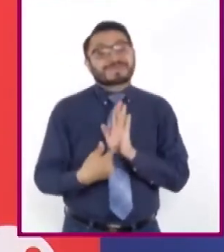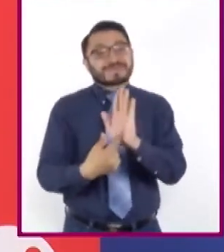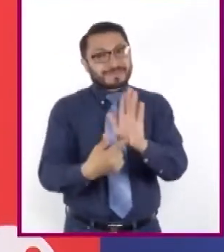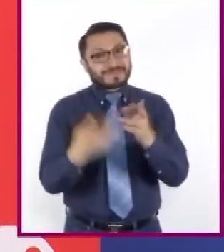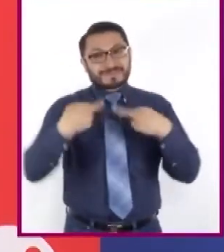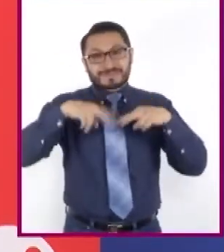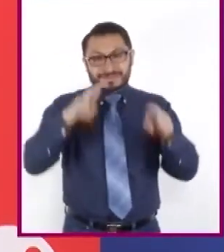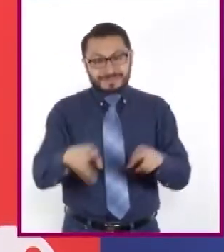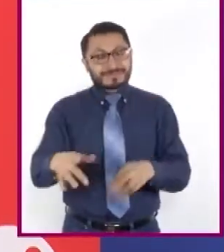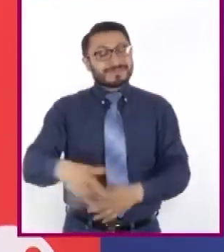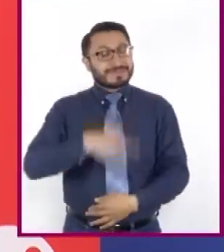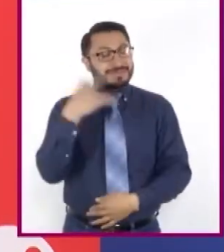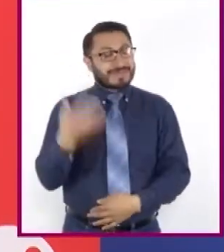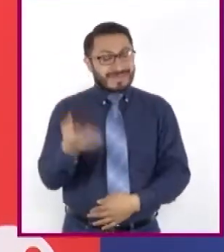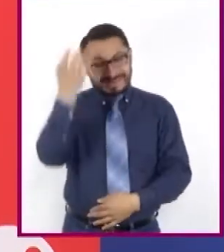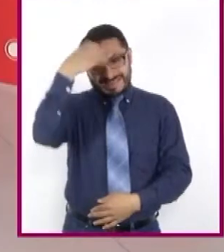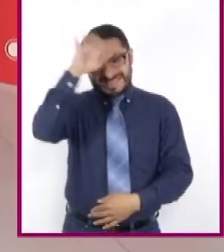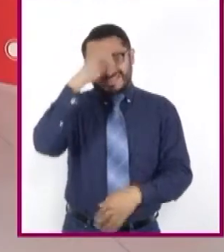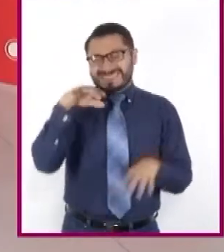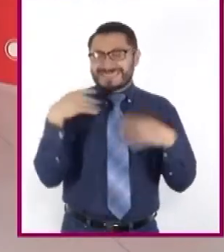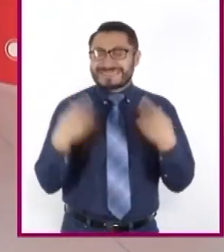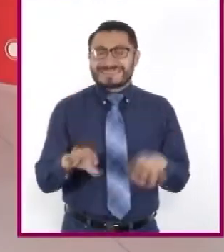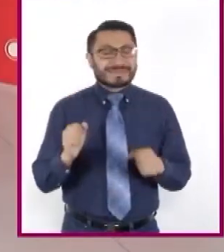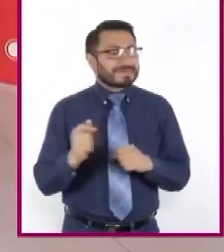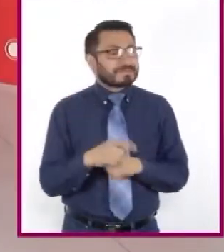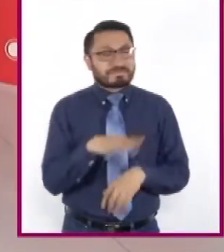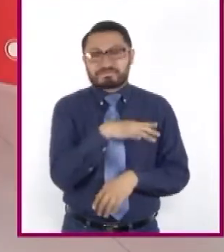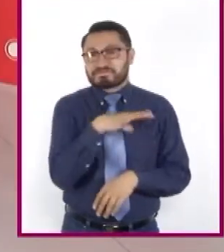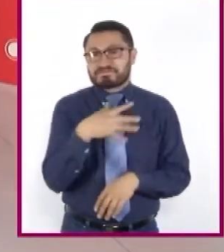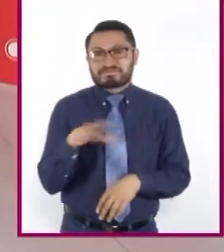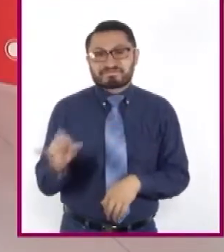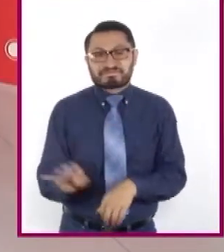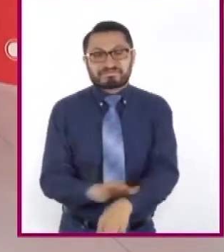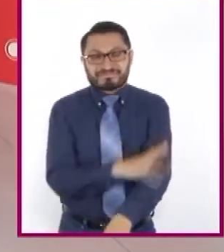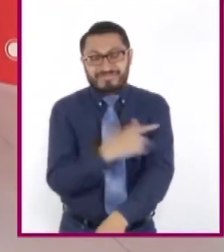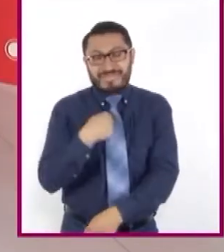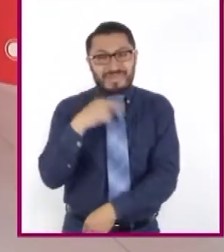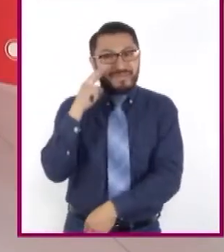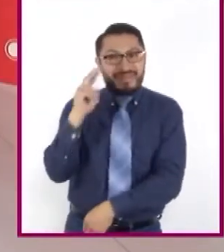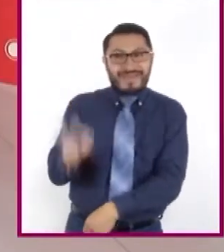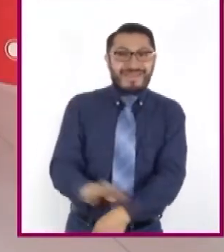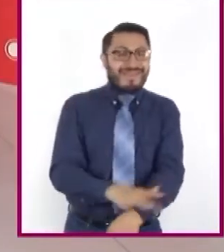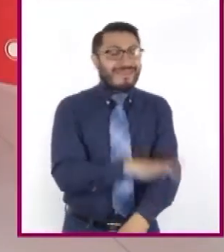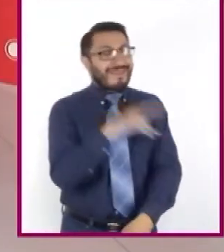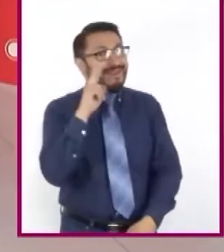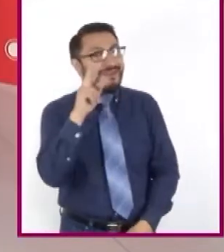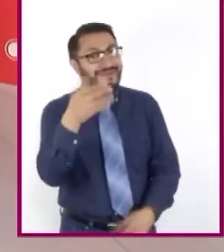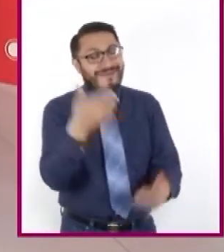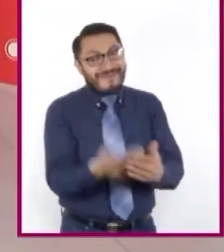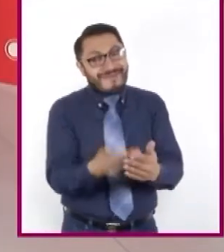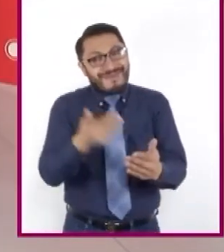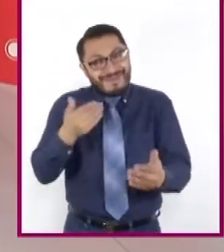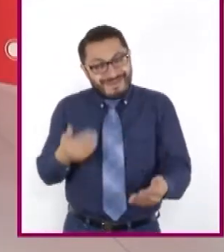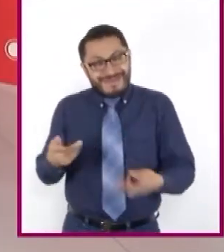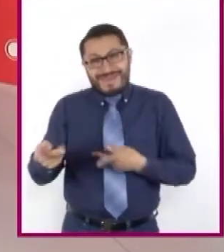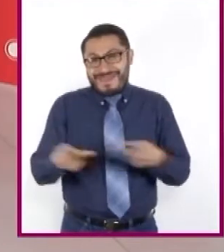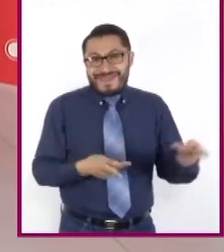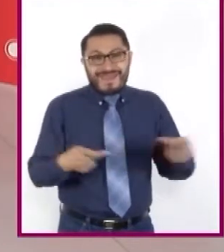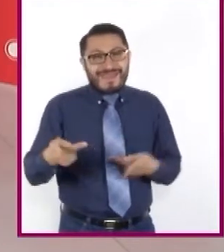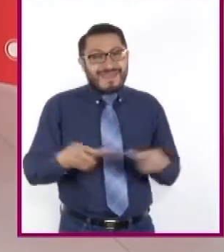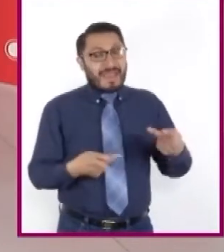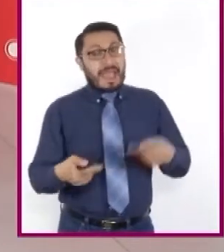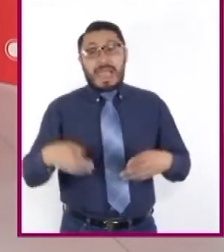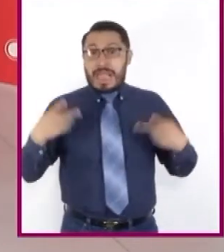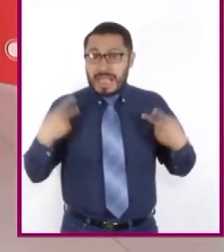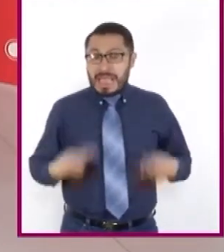provocan una experiencia única. Me pareció emocionante ver la preparación antes de comenzar la función, los